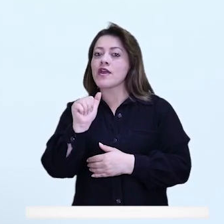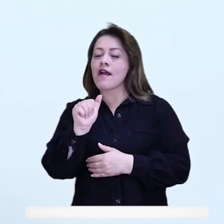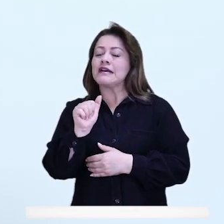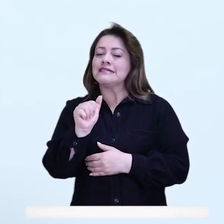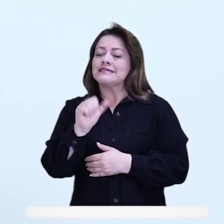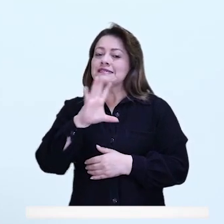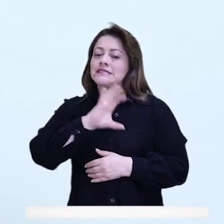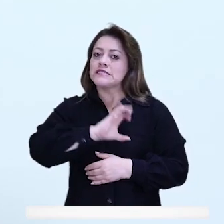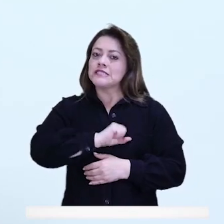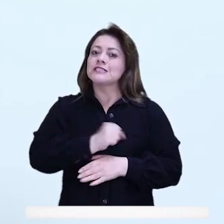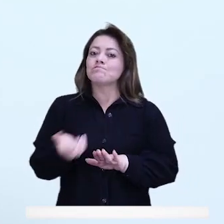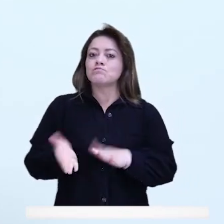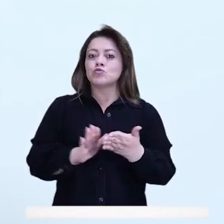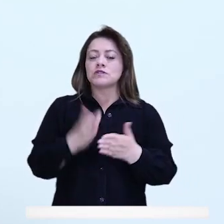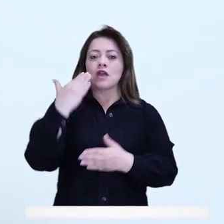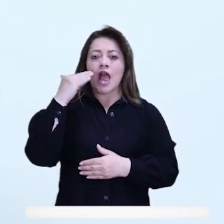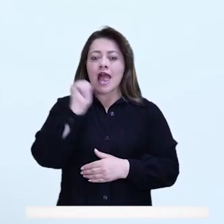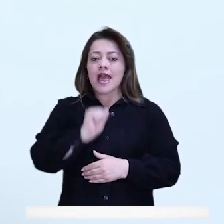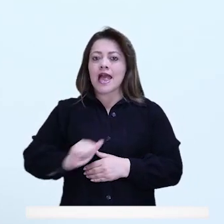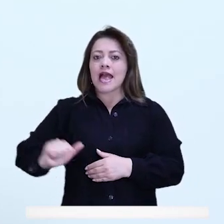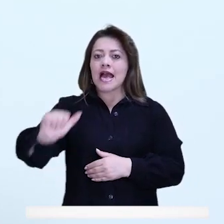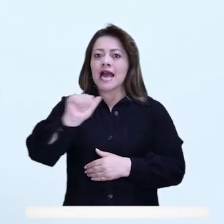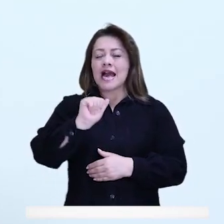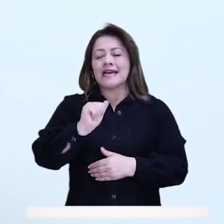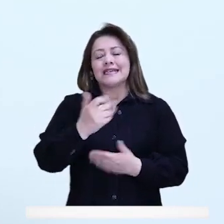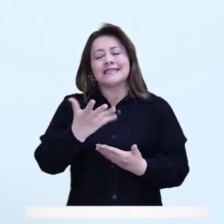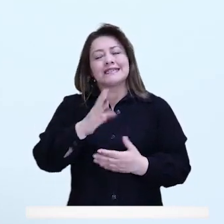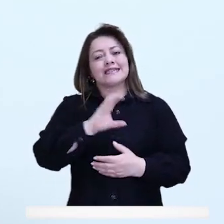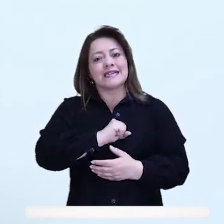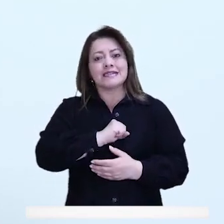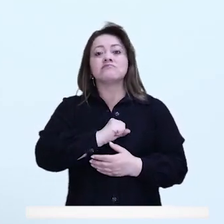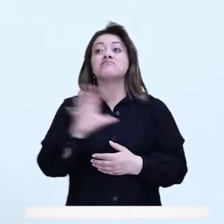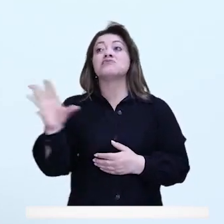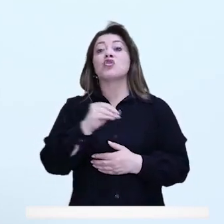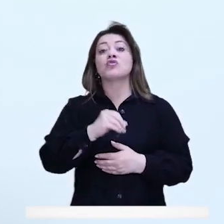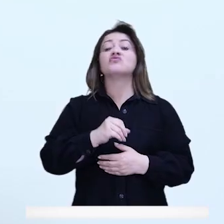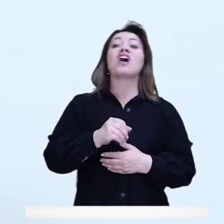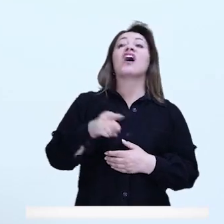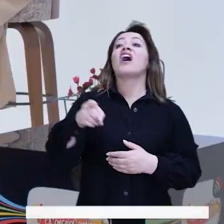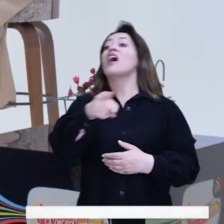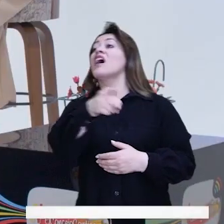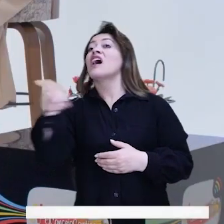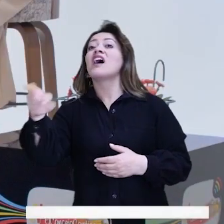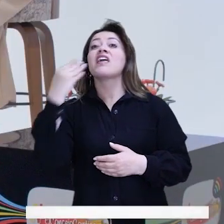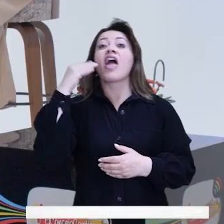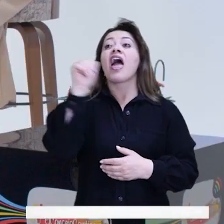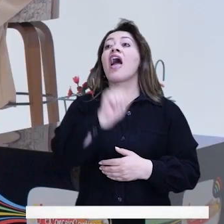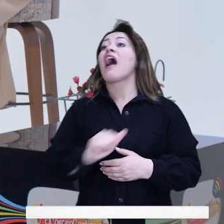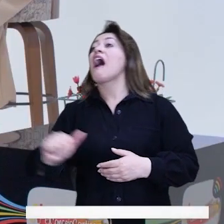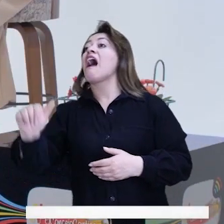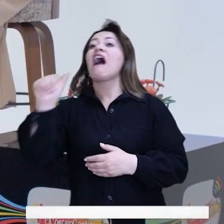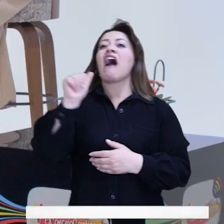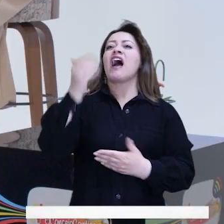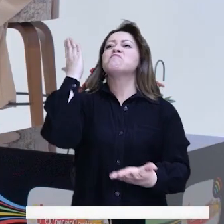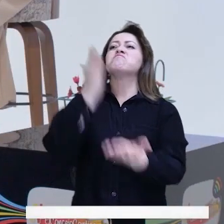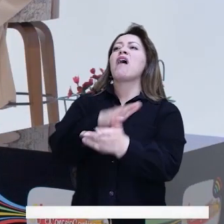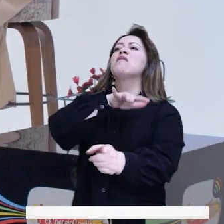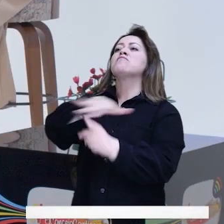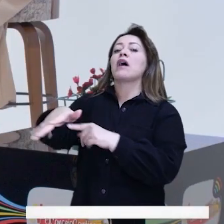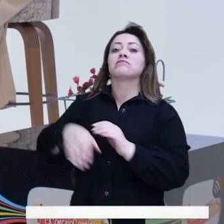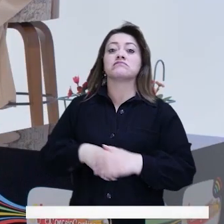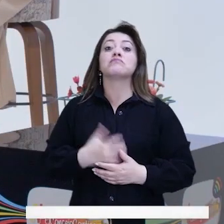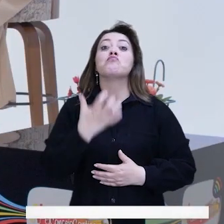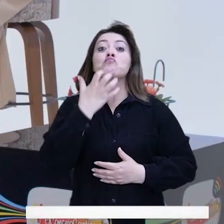para todos los bogotanos. Desafortunadamente todos se creen con el derecho de afectar a las mujeres. Cuando usted ve a habitantes de calle que